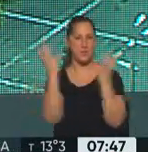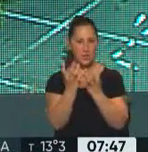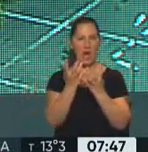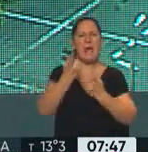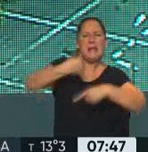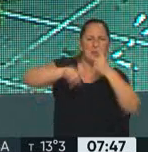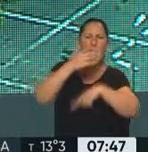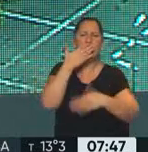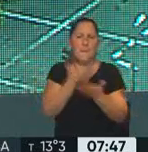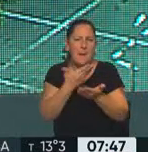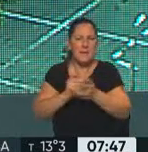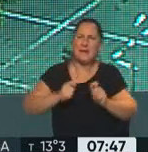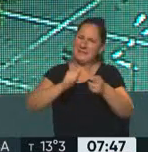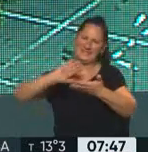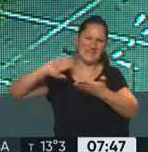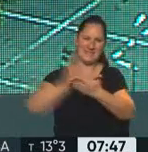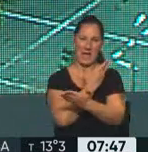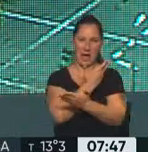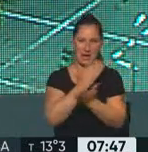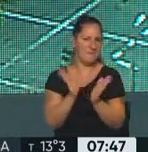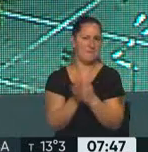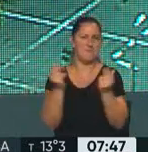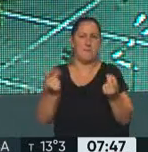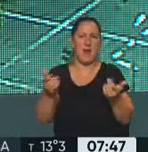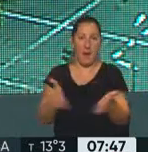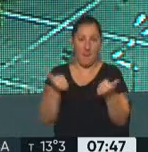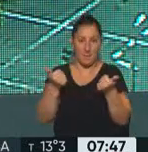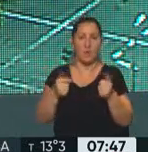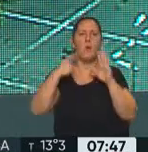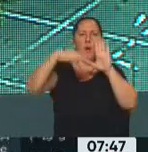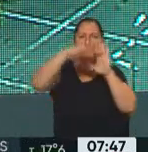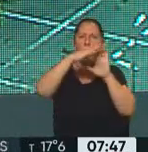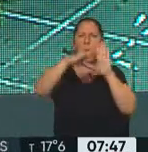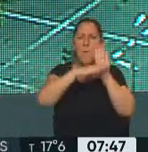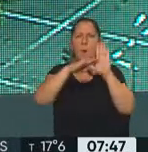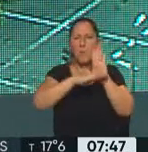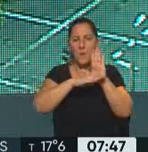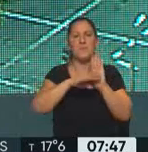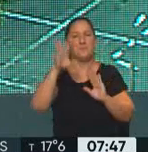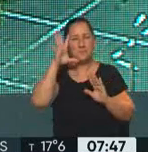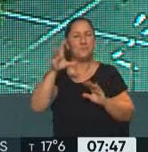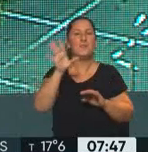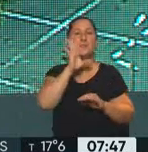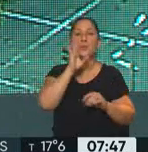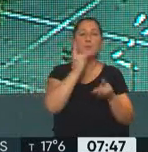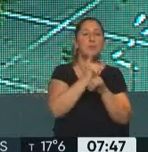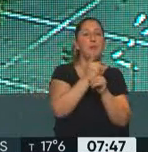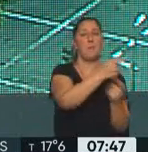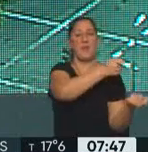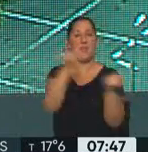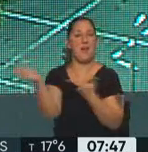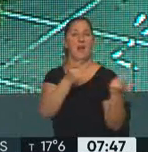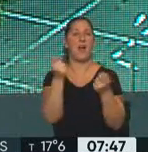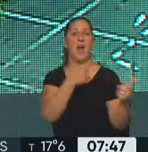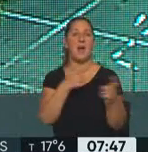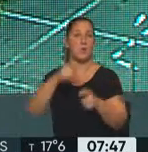burocráticos y también, bueno, elimina muchas restricciones. Recordemos que Estados Unidos ha estado transfiriendo armas a Ucrania de una